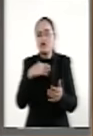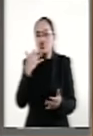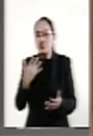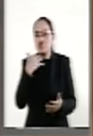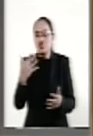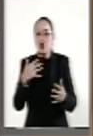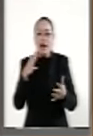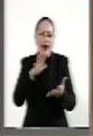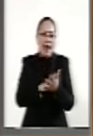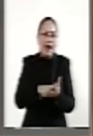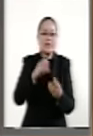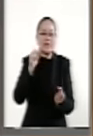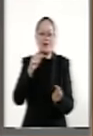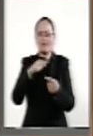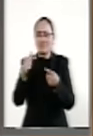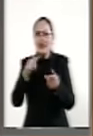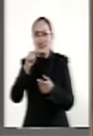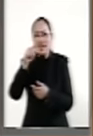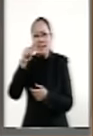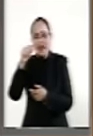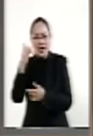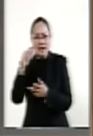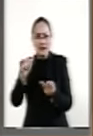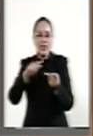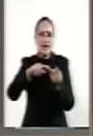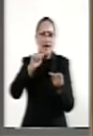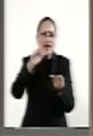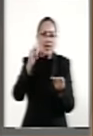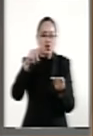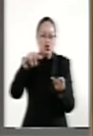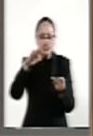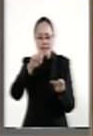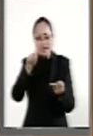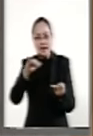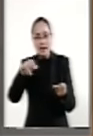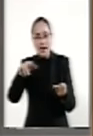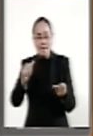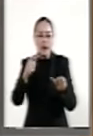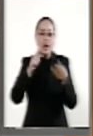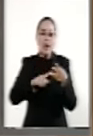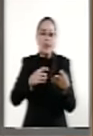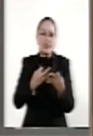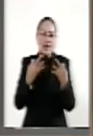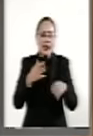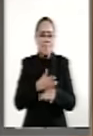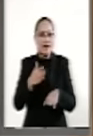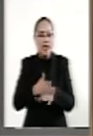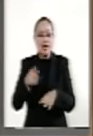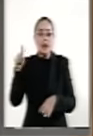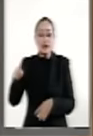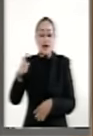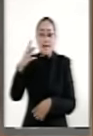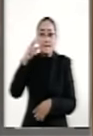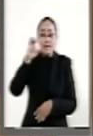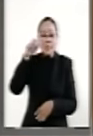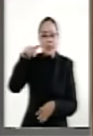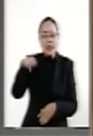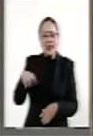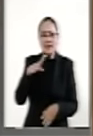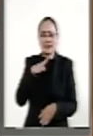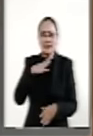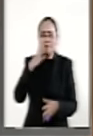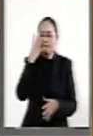todos los niveles, Tratlaya, Tanguato, Ayotzinapa, Tierra Blanca, son apenas un botón. Peña Nieto tiene la cara dura, pero tiene la piel muy